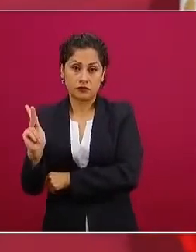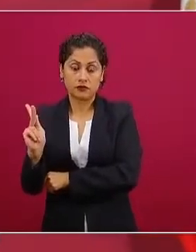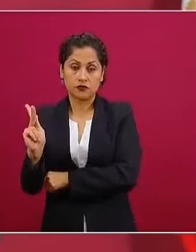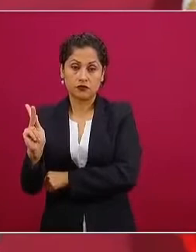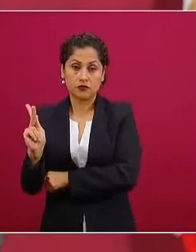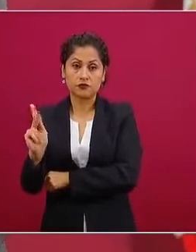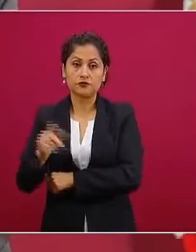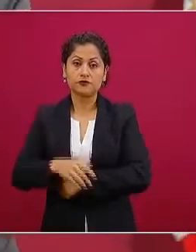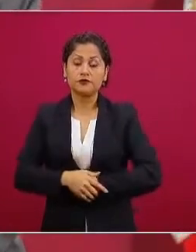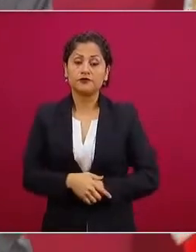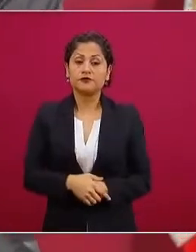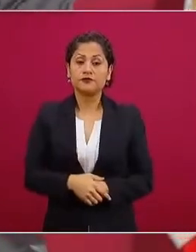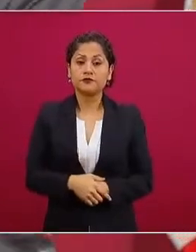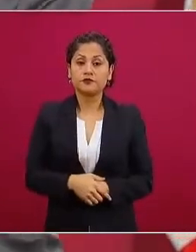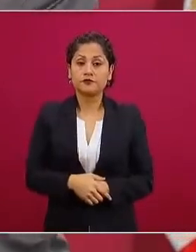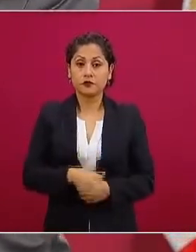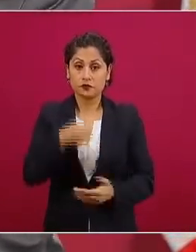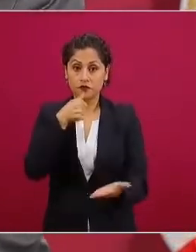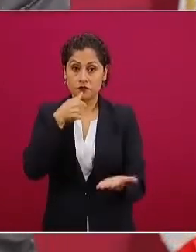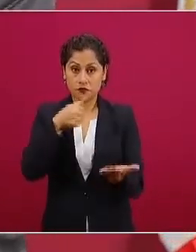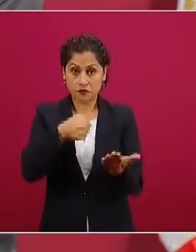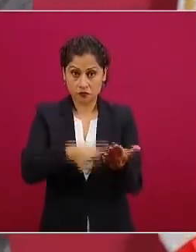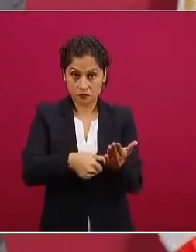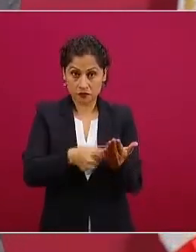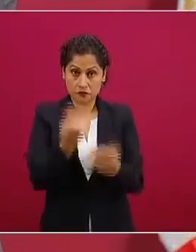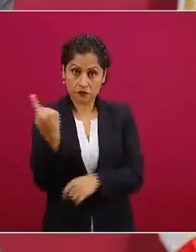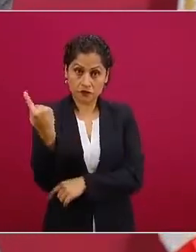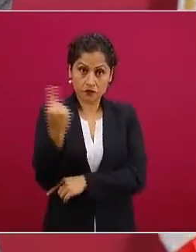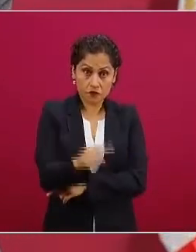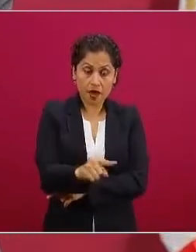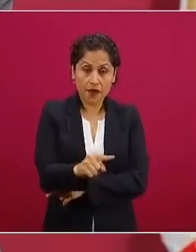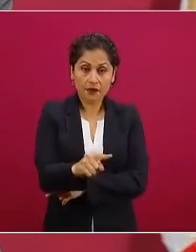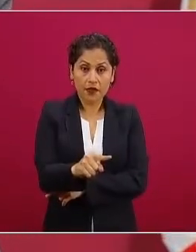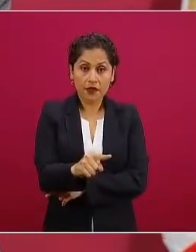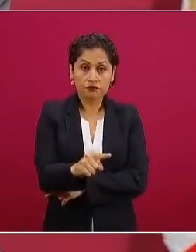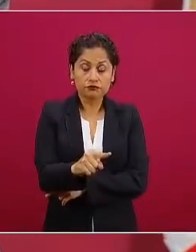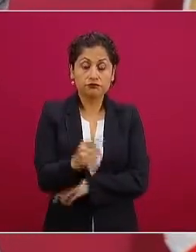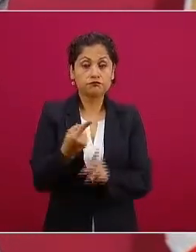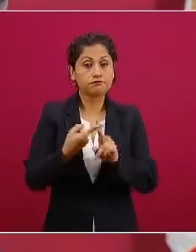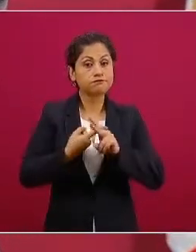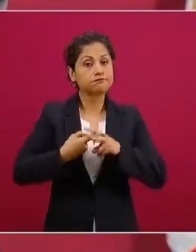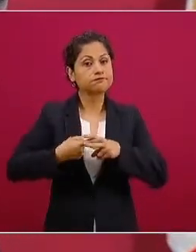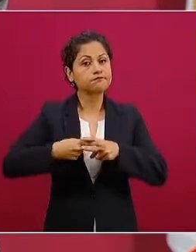El presente decreto entrará en vigor